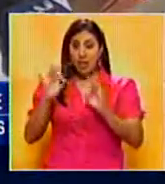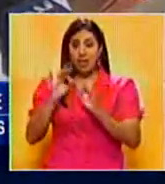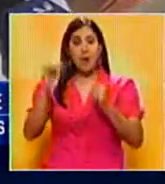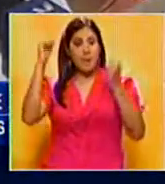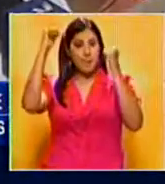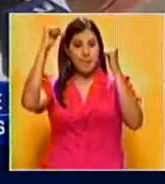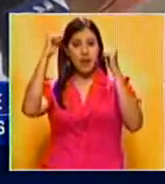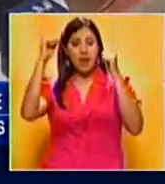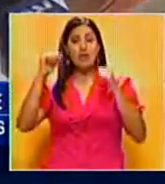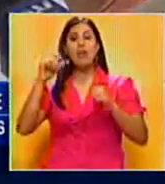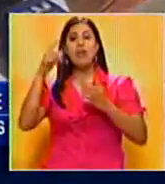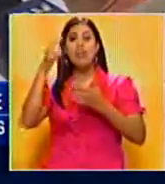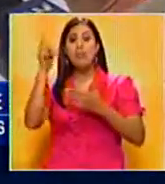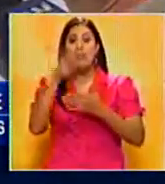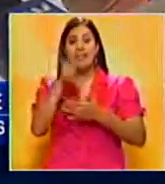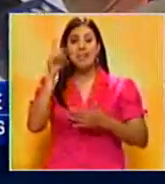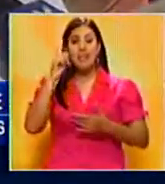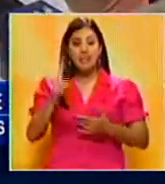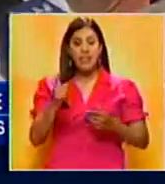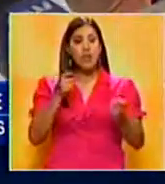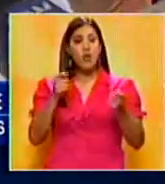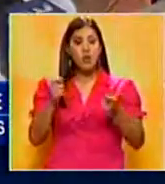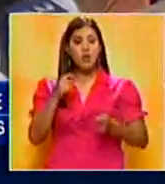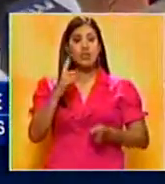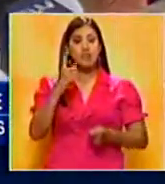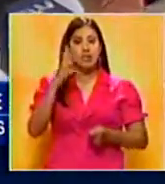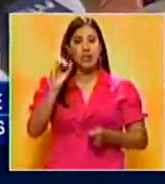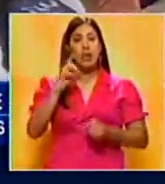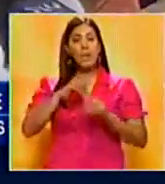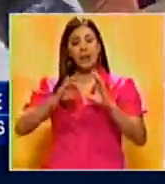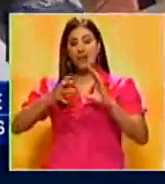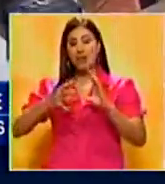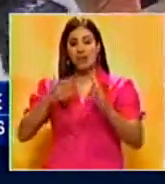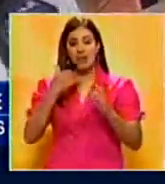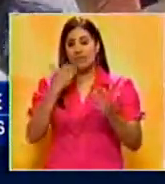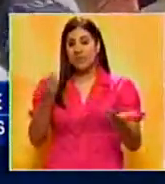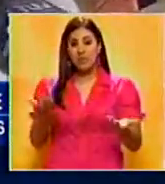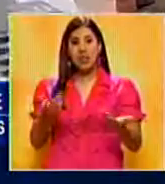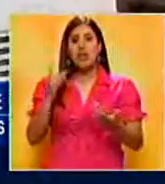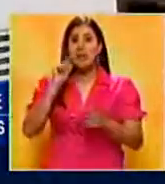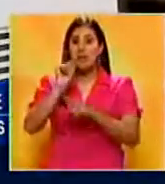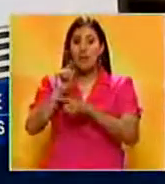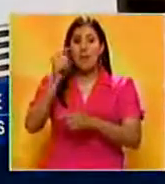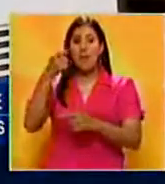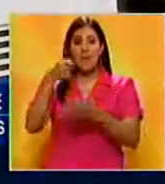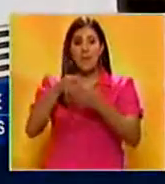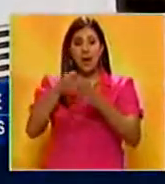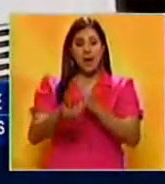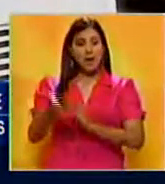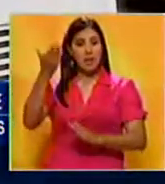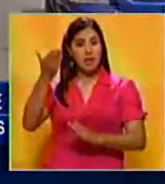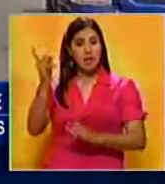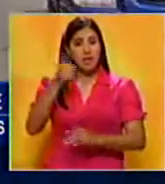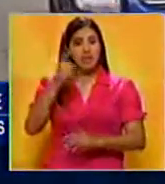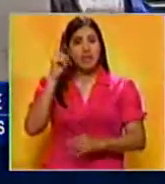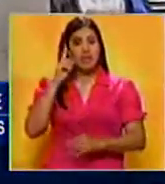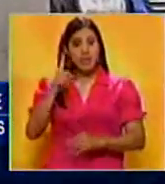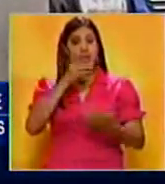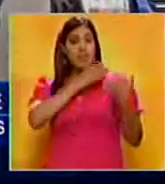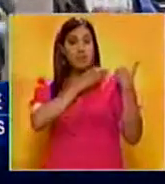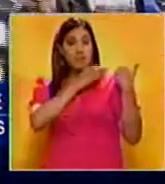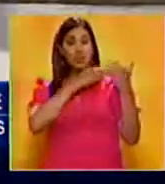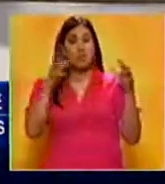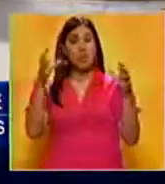caso. Indicó que el costo del servicio está regulado, pero los repuestos no, por lo que exigen que el pago sea mayor. Por su parte, el